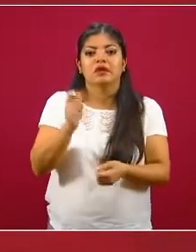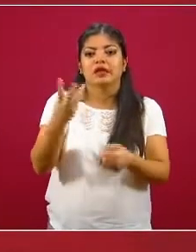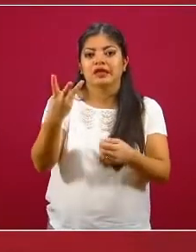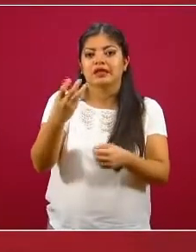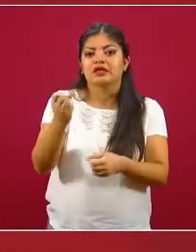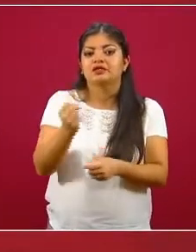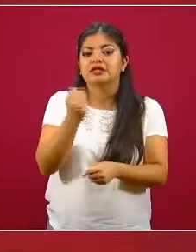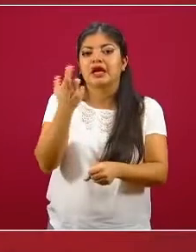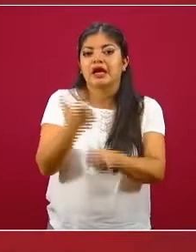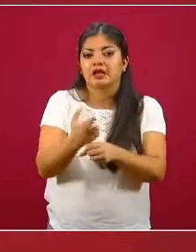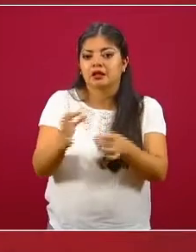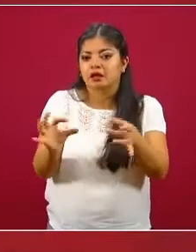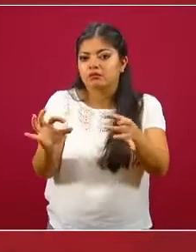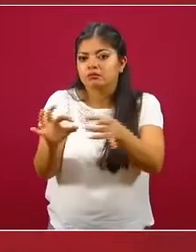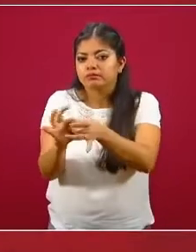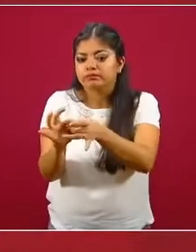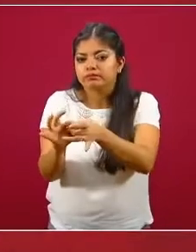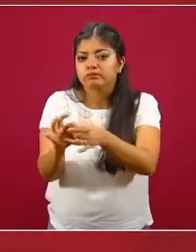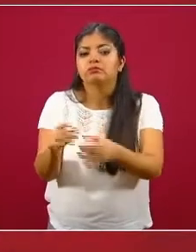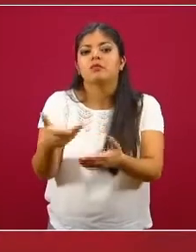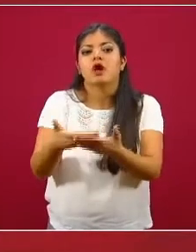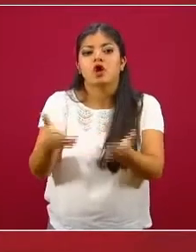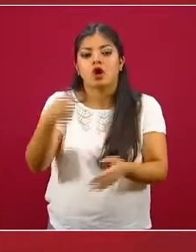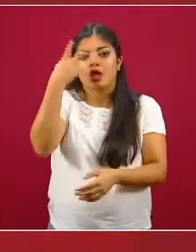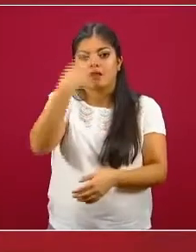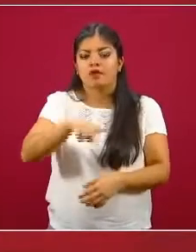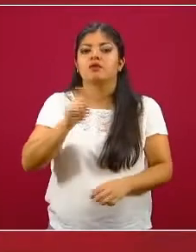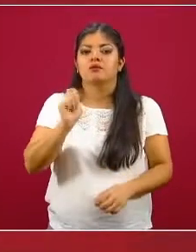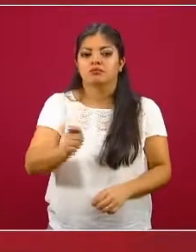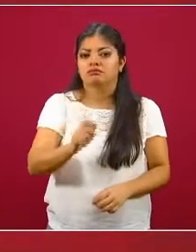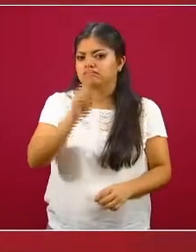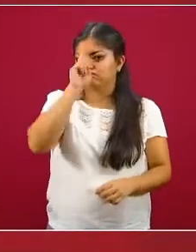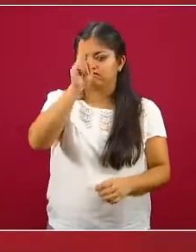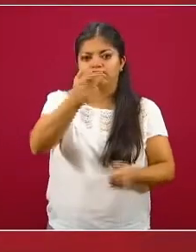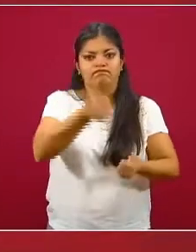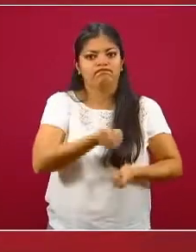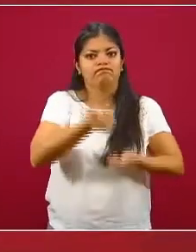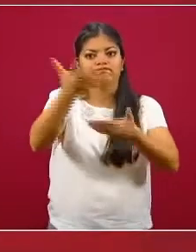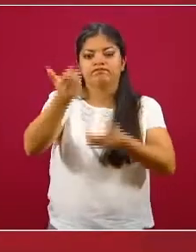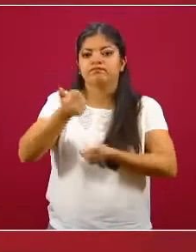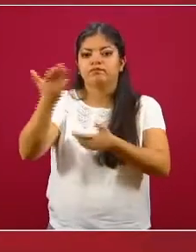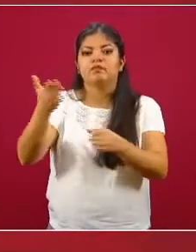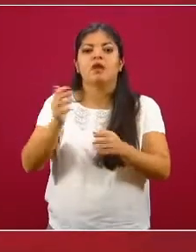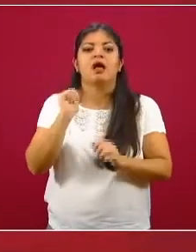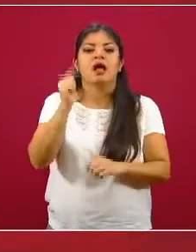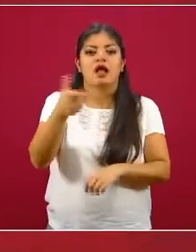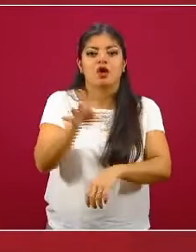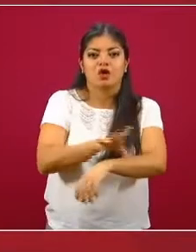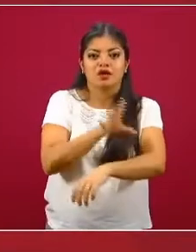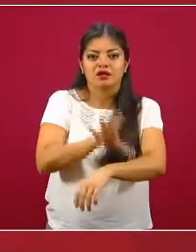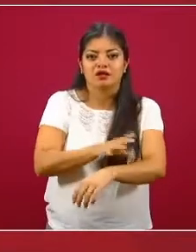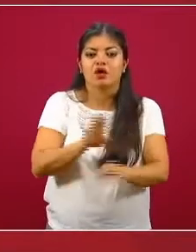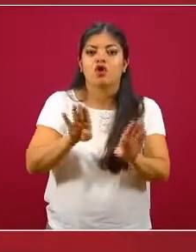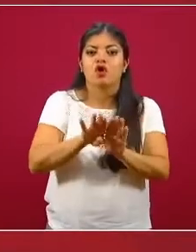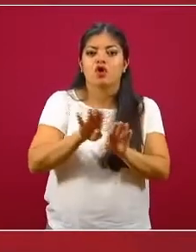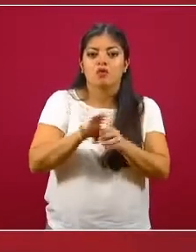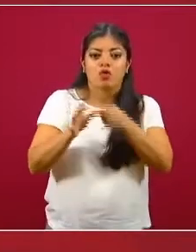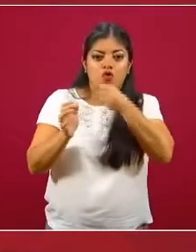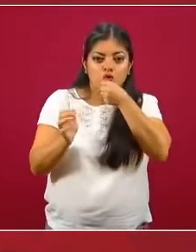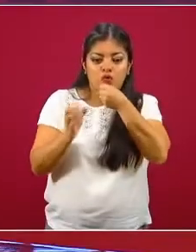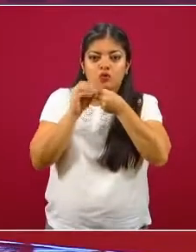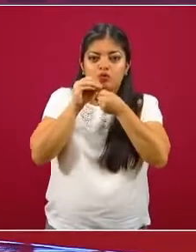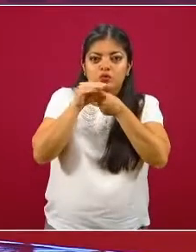tres secretarías que llevó a México a prohibir la importación de sistemas electrónicos, de administración de nicotina,